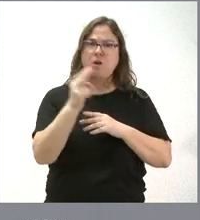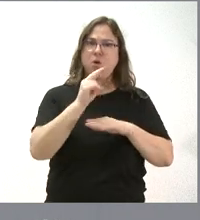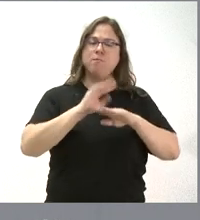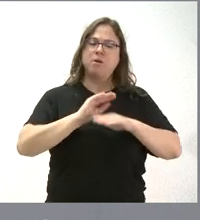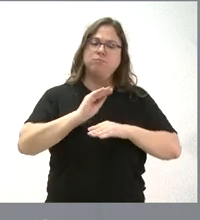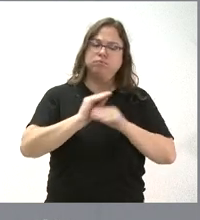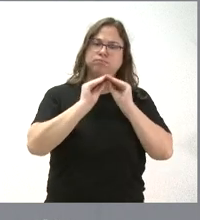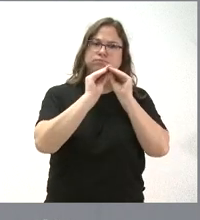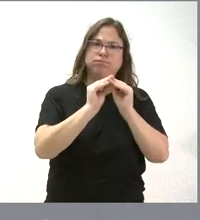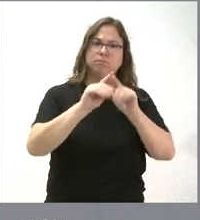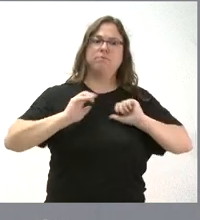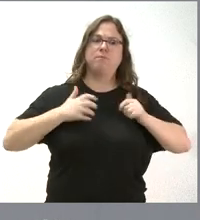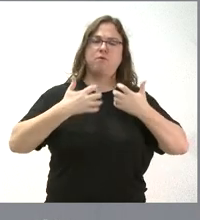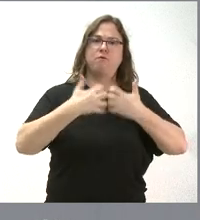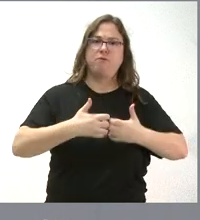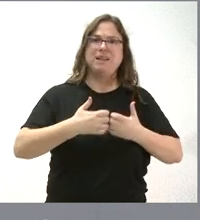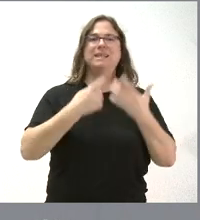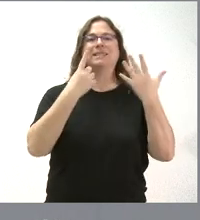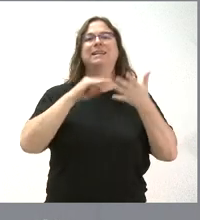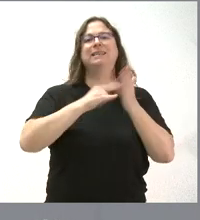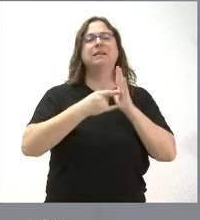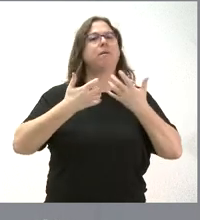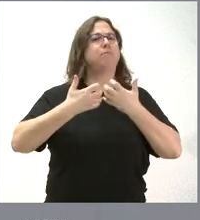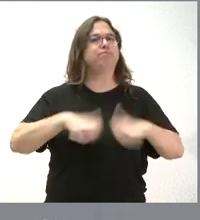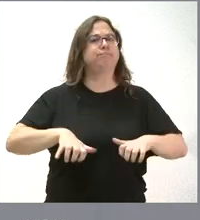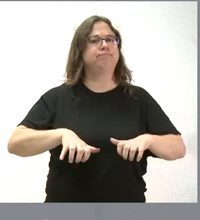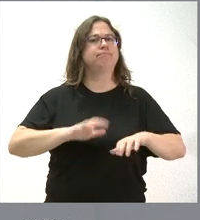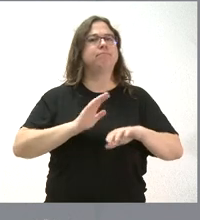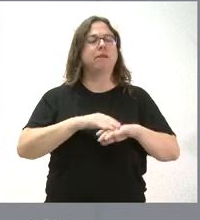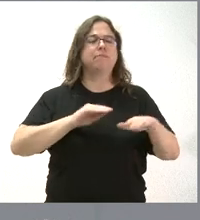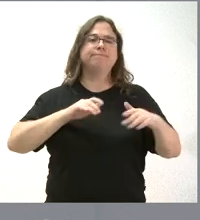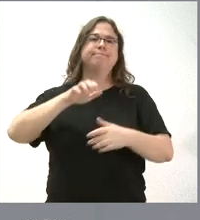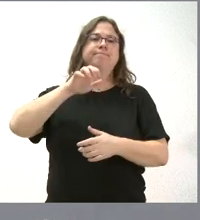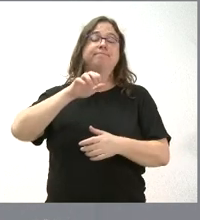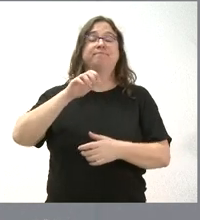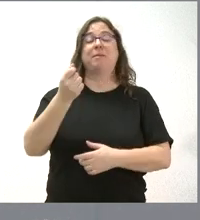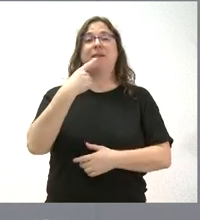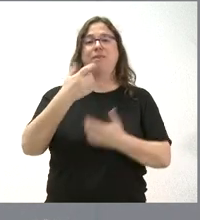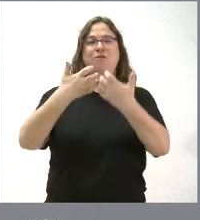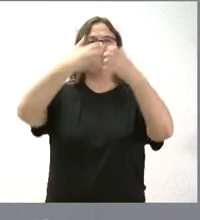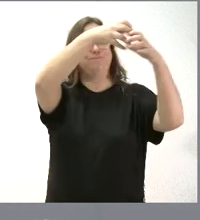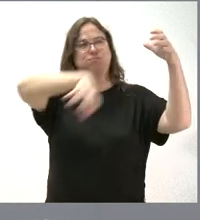suministro, instalación y puesta en funcionamiento de seis sistemas automáticos de dispensación de medicamentos.